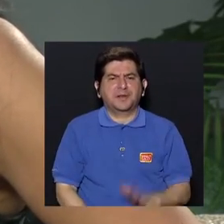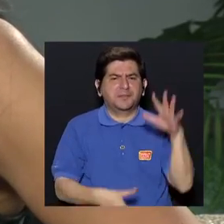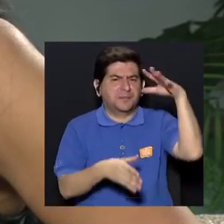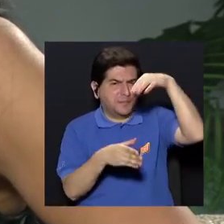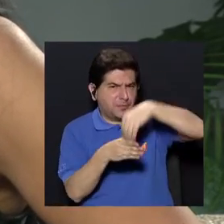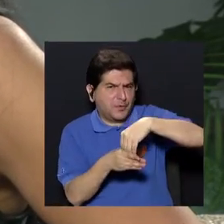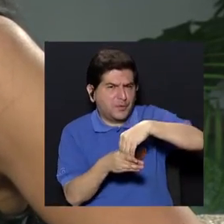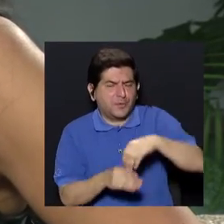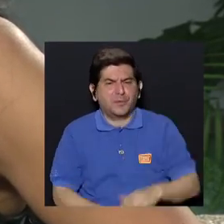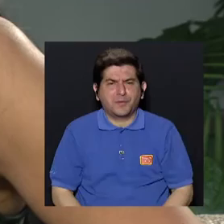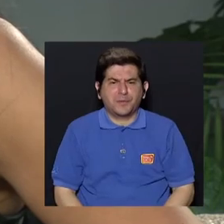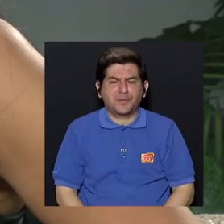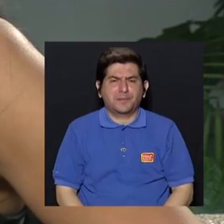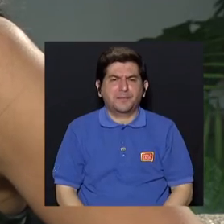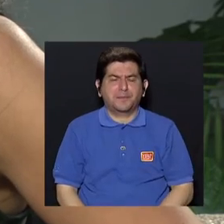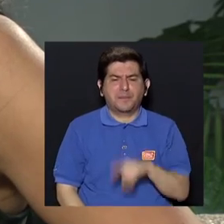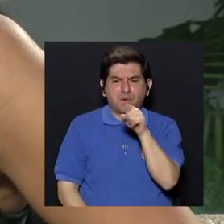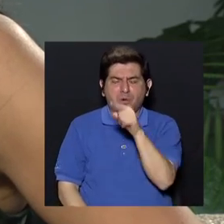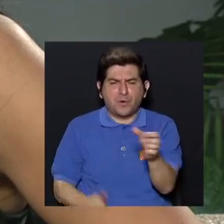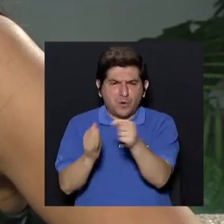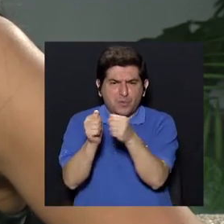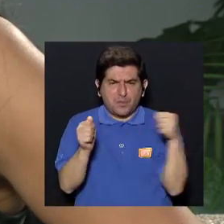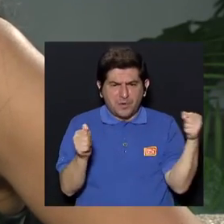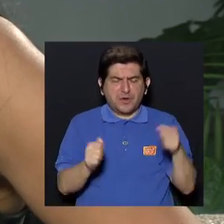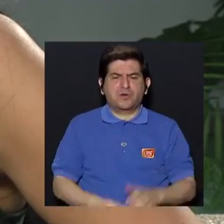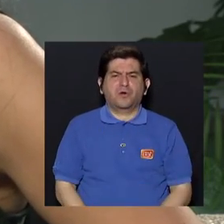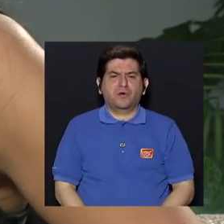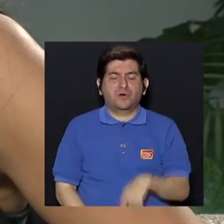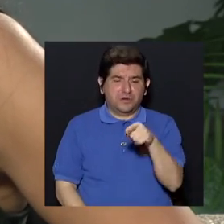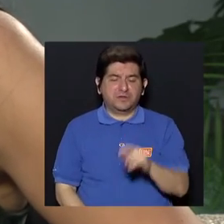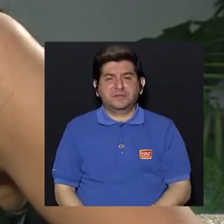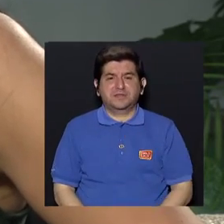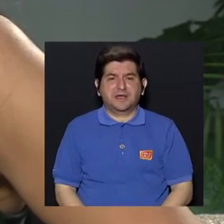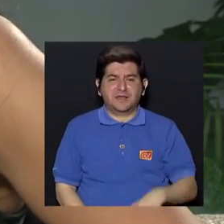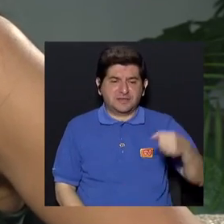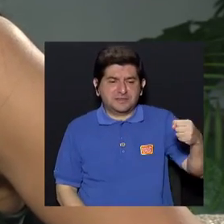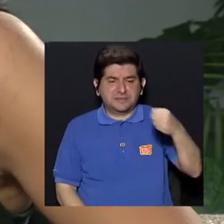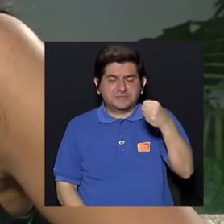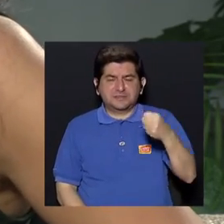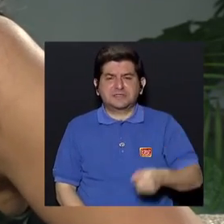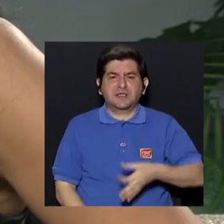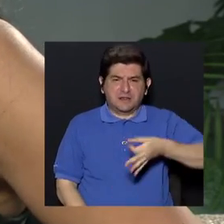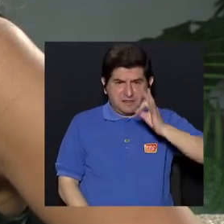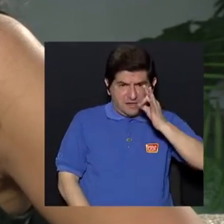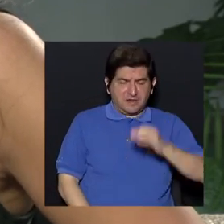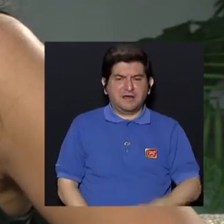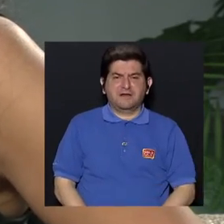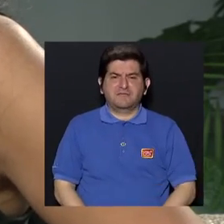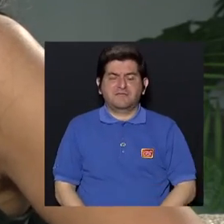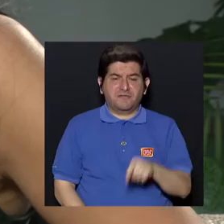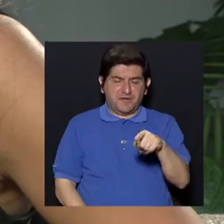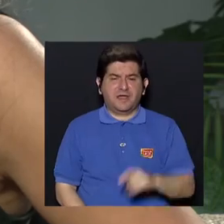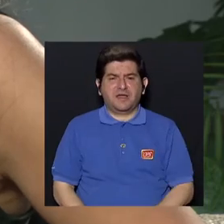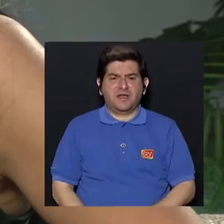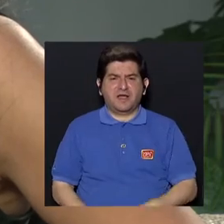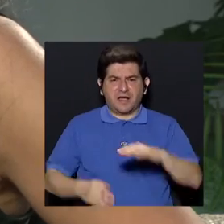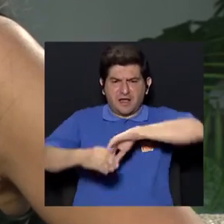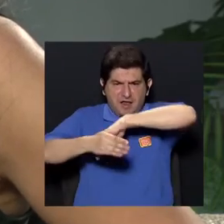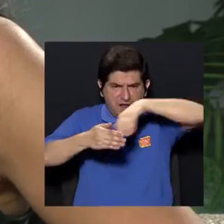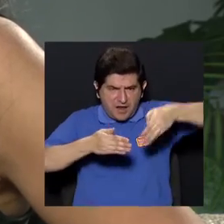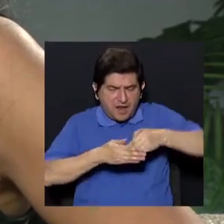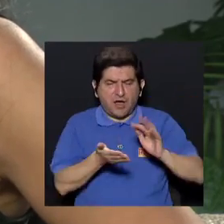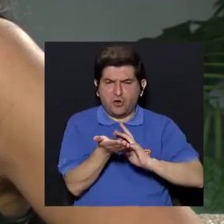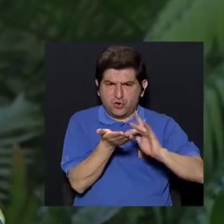incluye los microondas, el coffee maker, la arrocera, o sea, todo este tipo que tenemos de